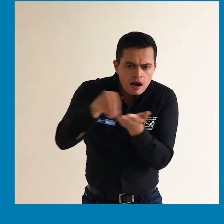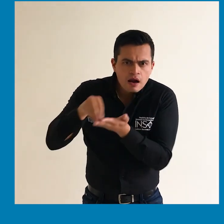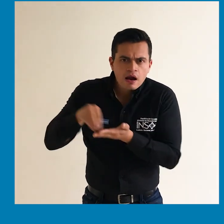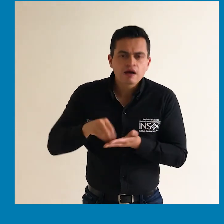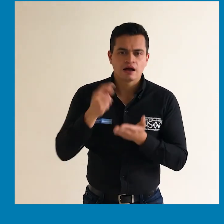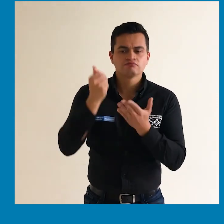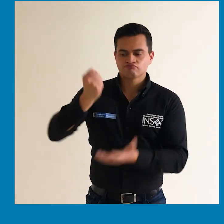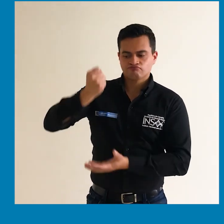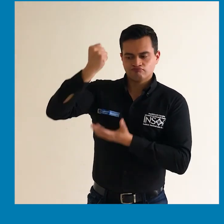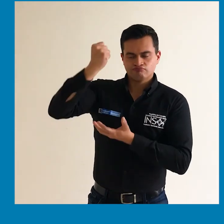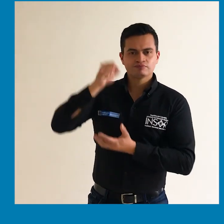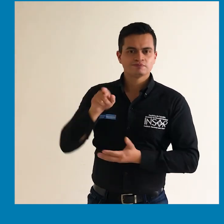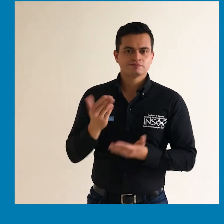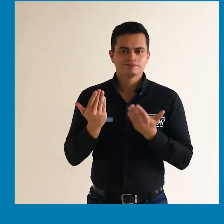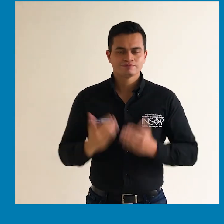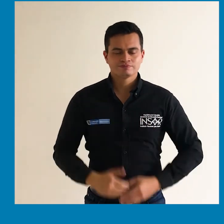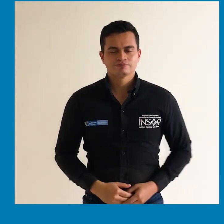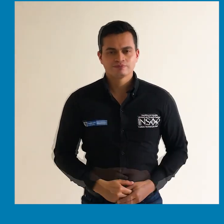del Mecanismo Independiente.